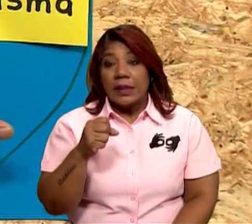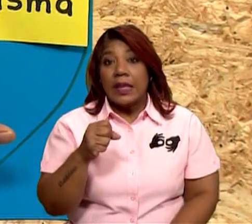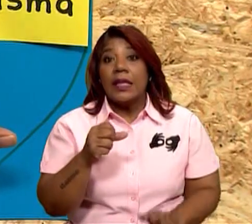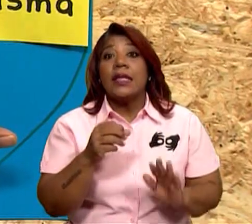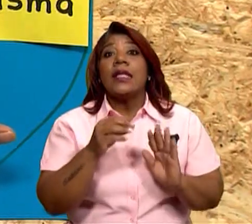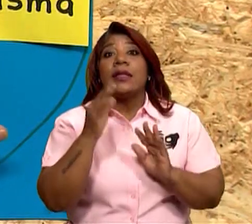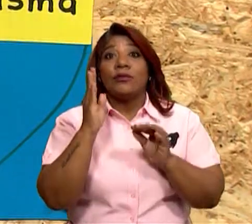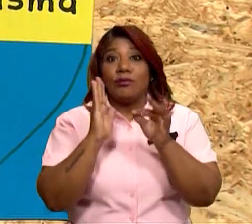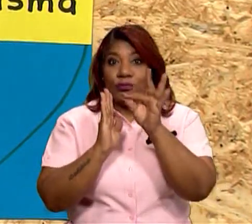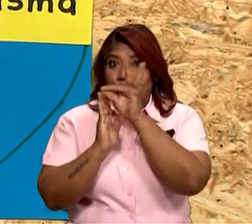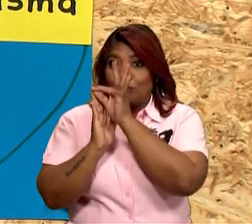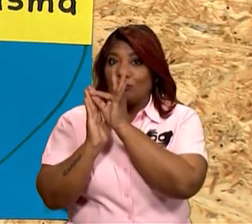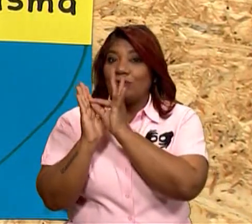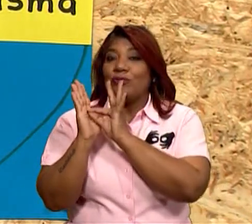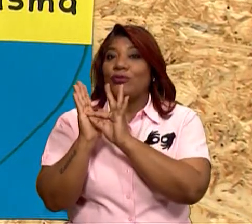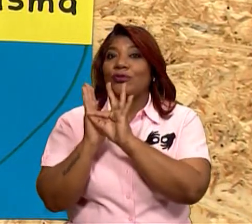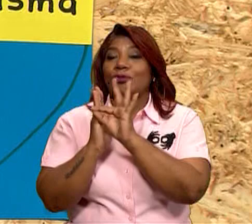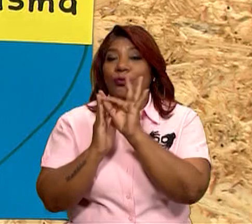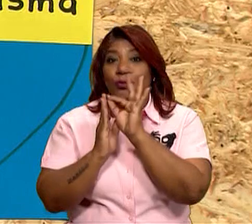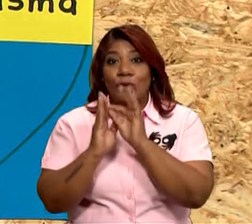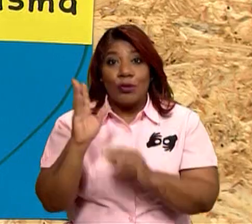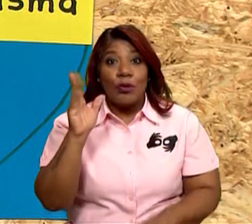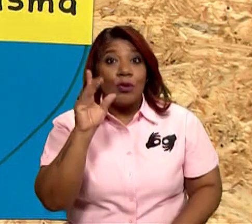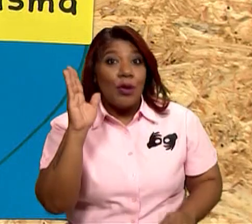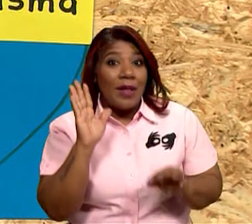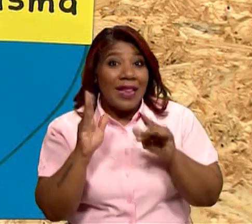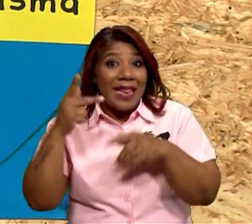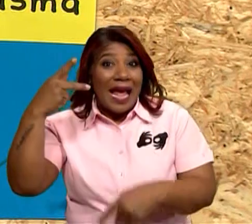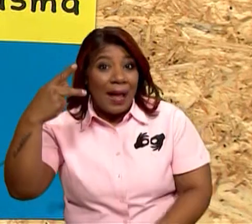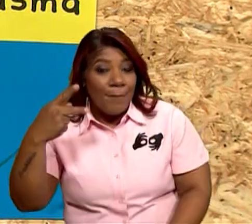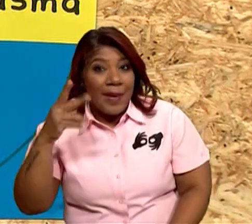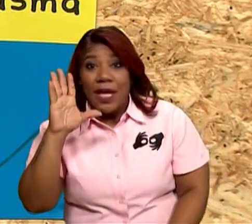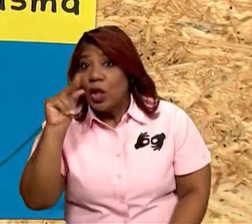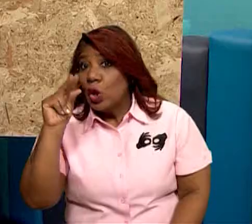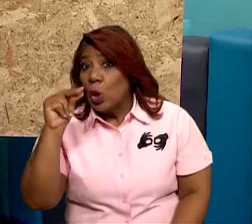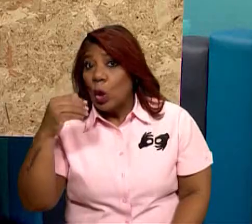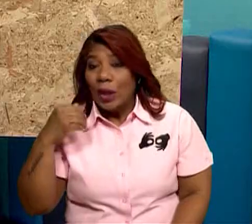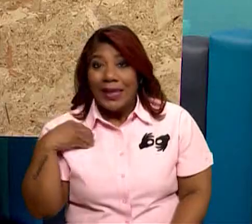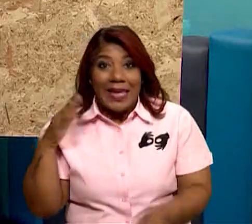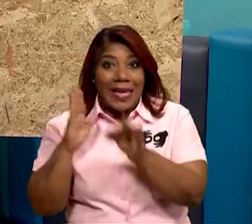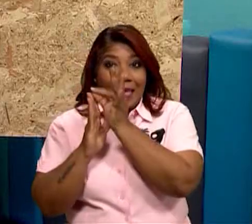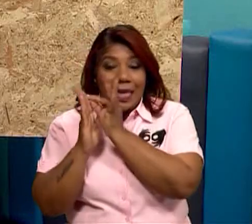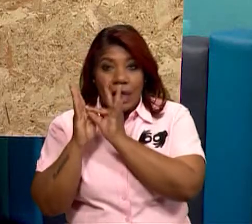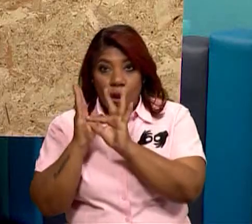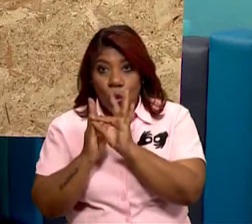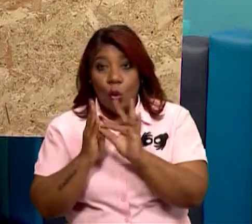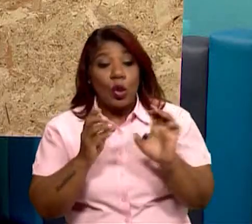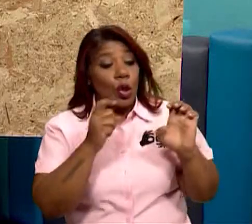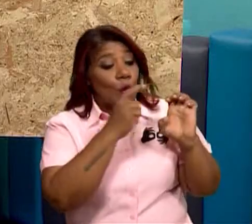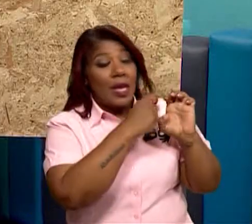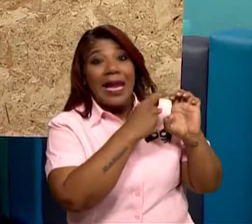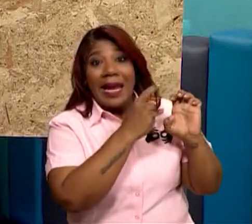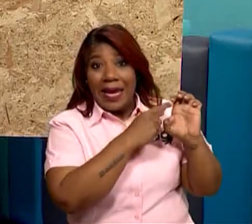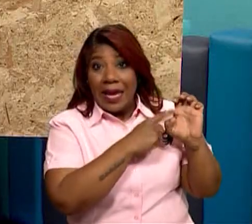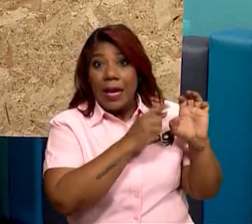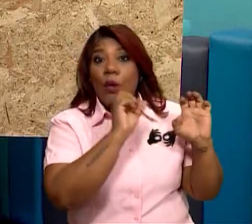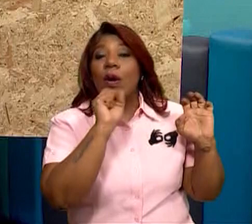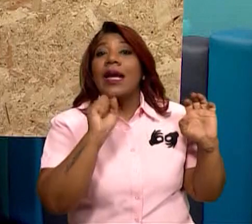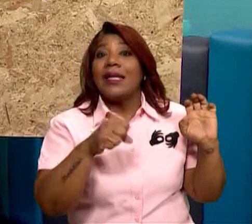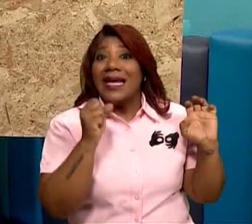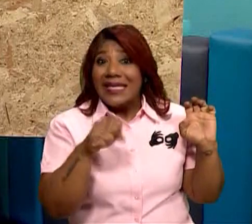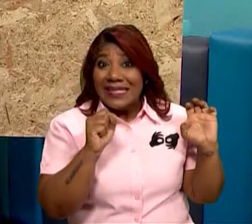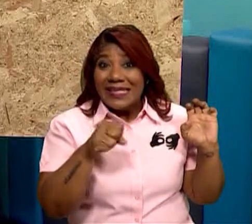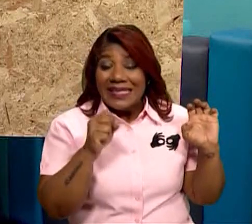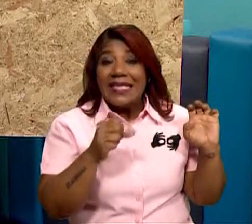citoplasma y tienen también membrana celular. ¿Ven? ¿Ven la diferencia de cada una de ellas?